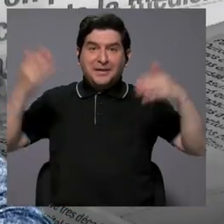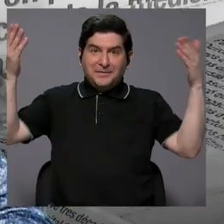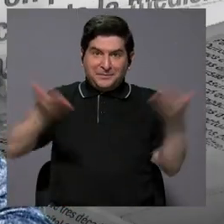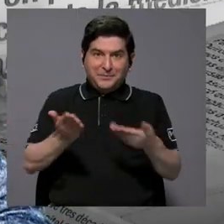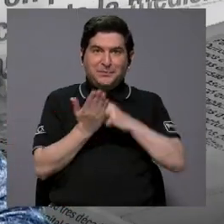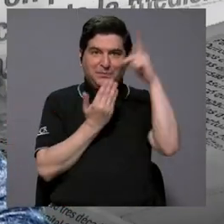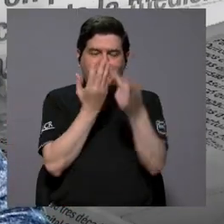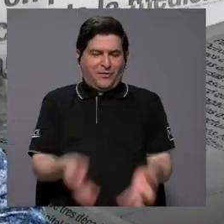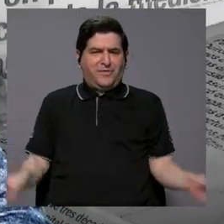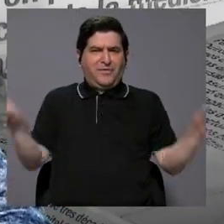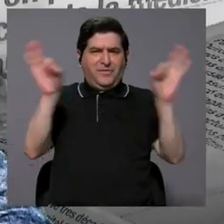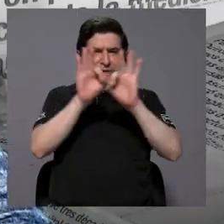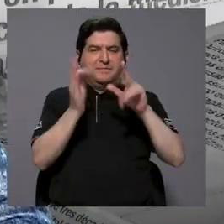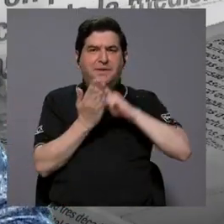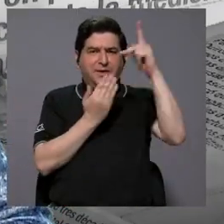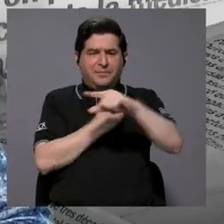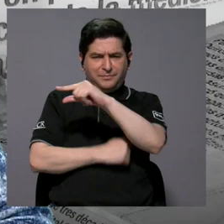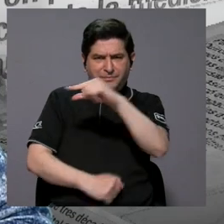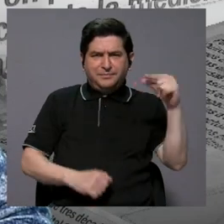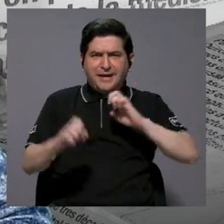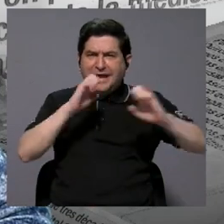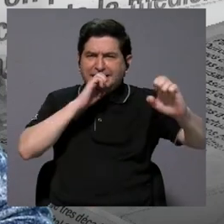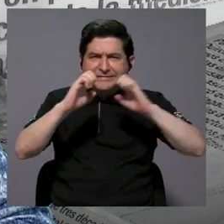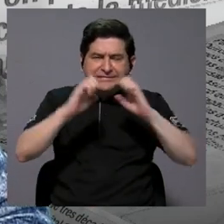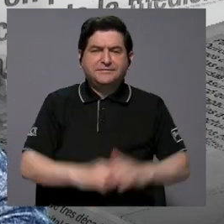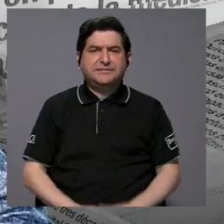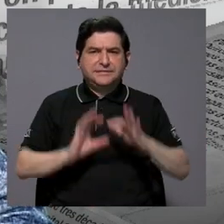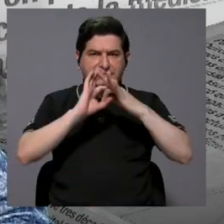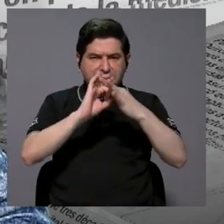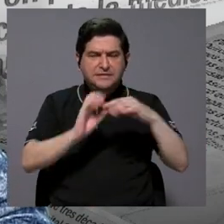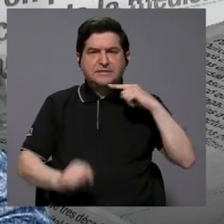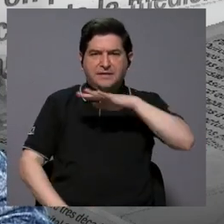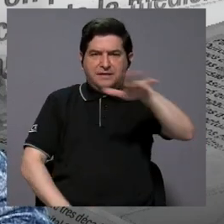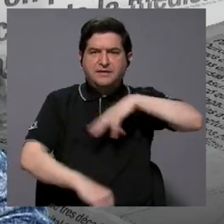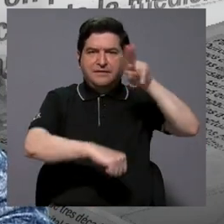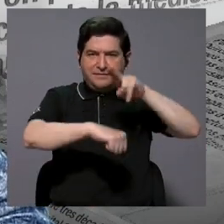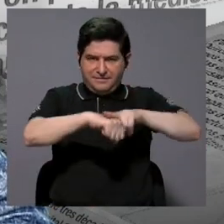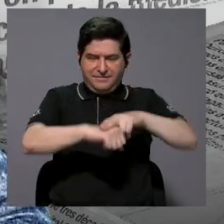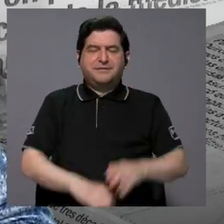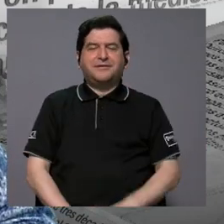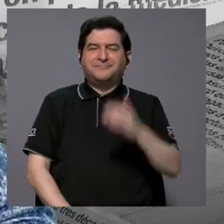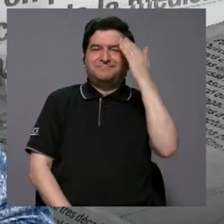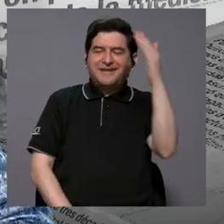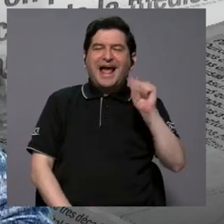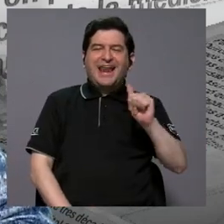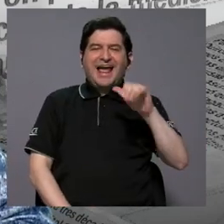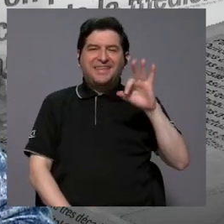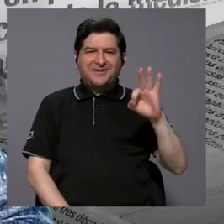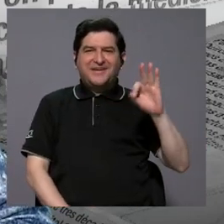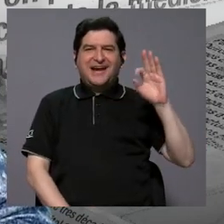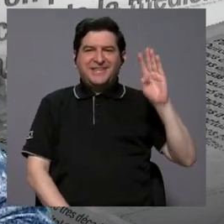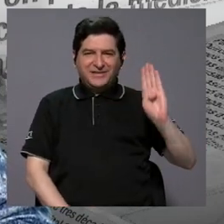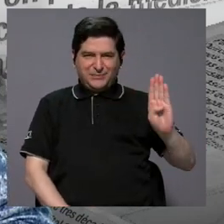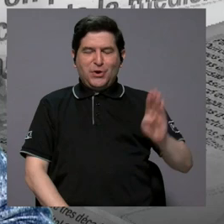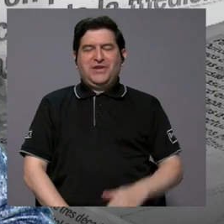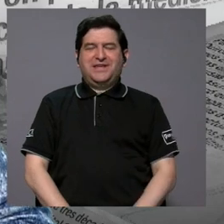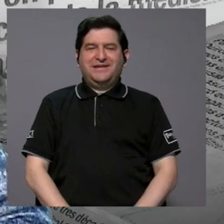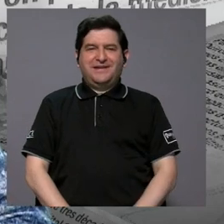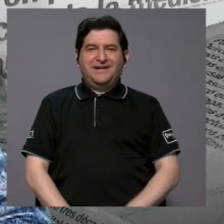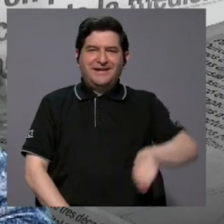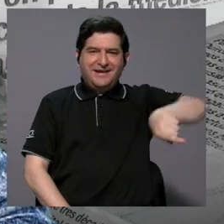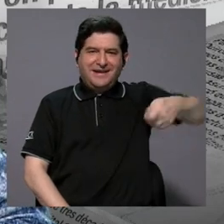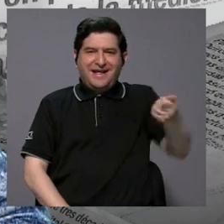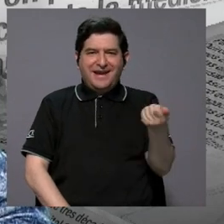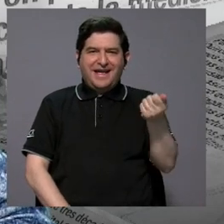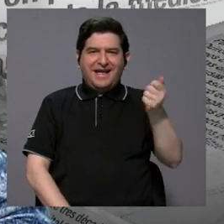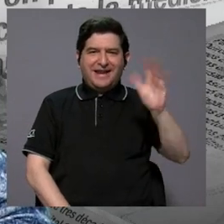Bienvenidos a Lo que importa, un programa semanal de entrevistas sobre la realidad nacional. Les saluda Alejandra Fernández Bonilla, de